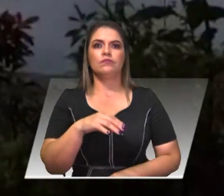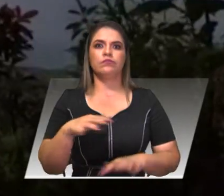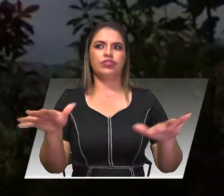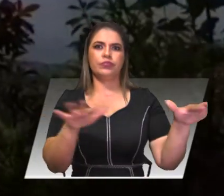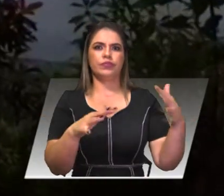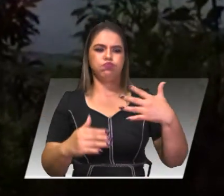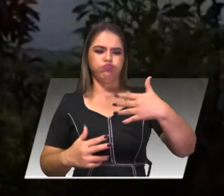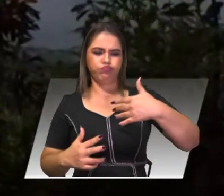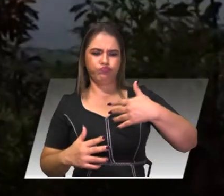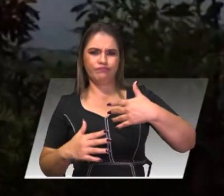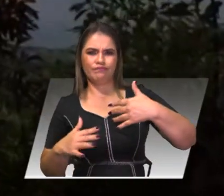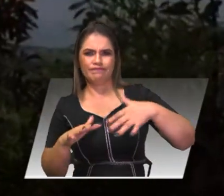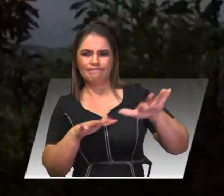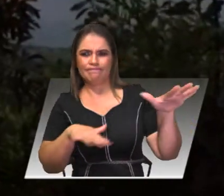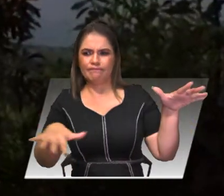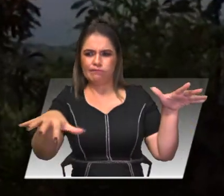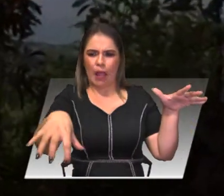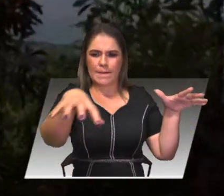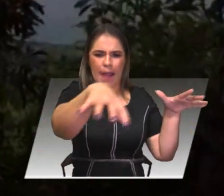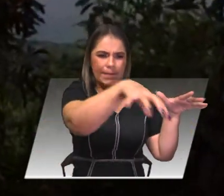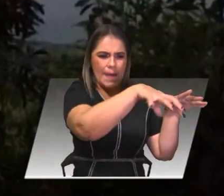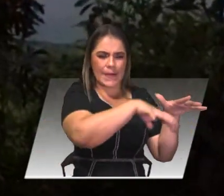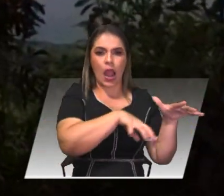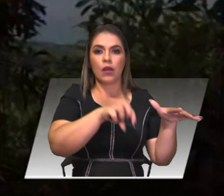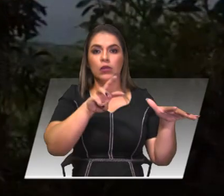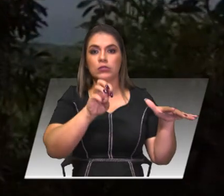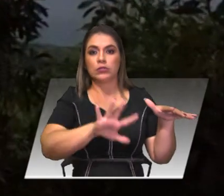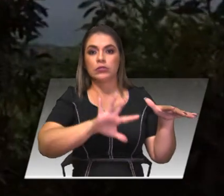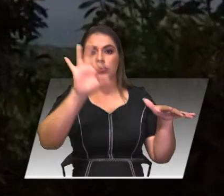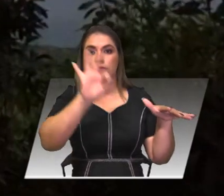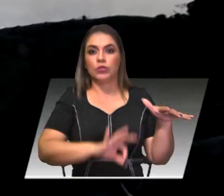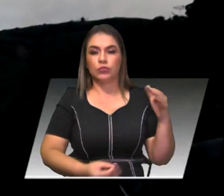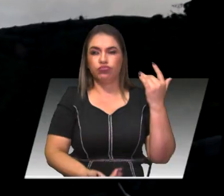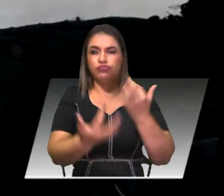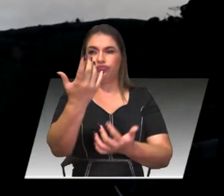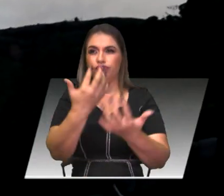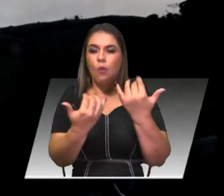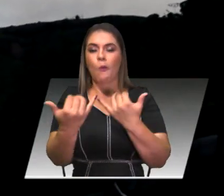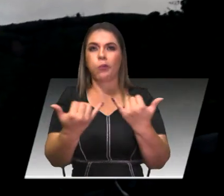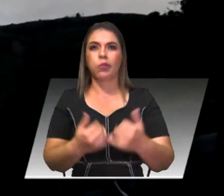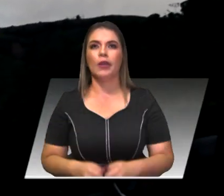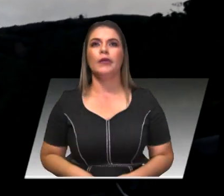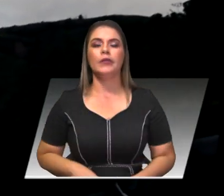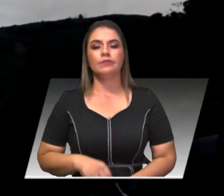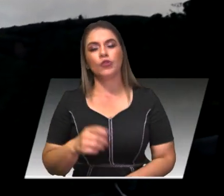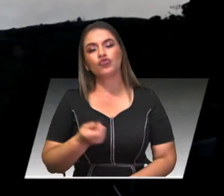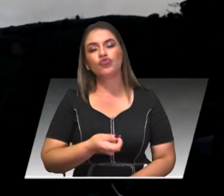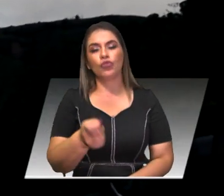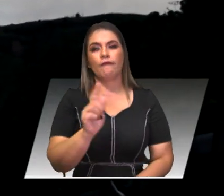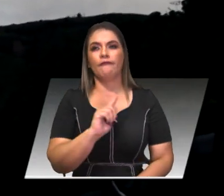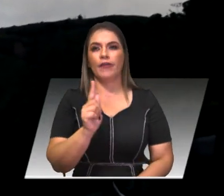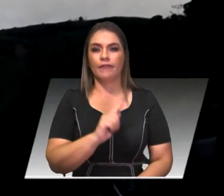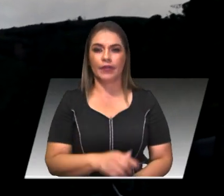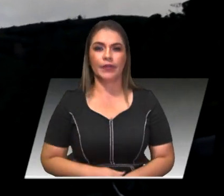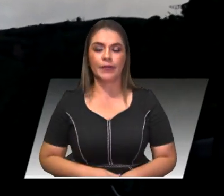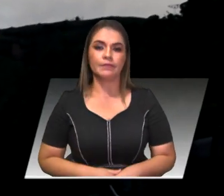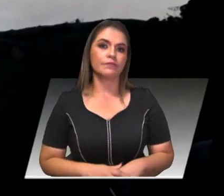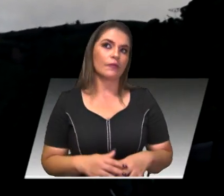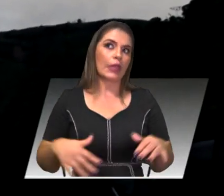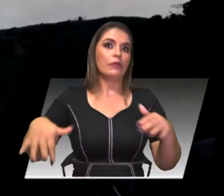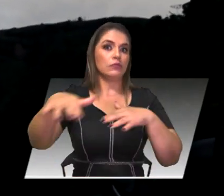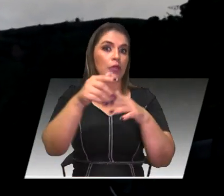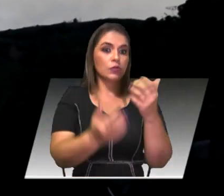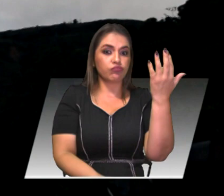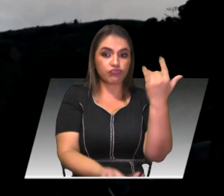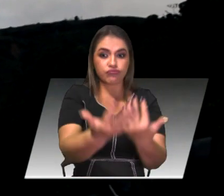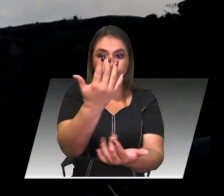el 85% en ocurrencia de incendios forestales en áreas urbanas y rurales durante febrero, que también afectan la calidad del